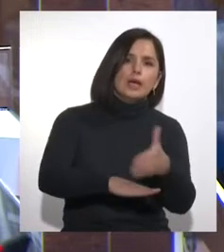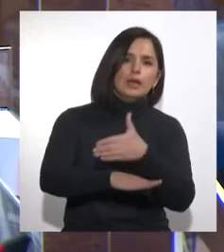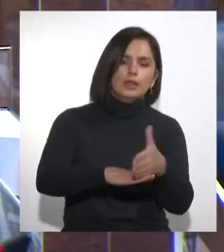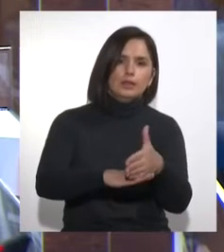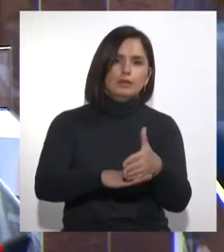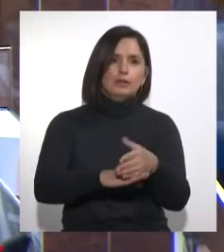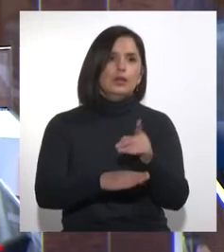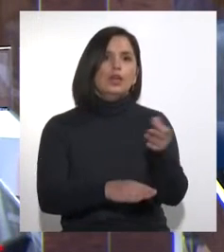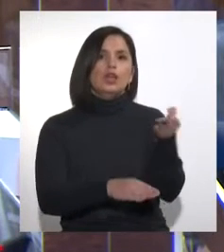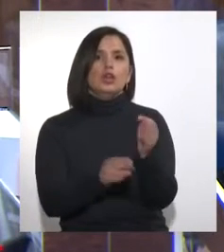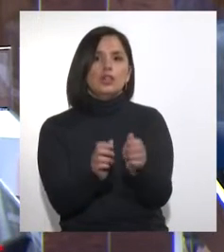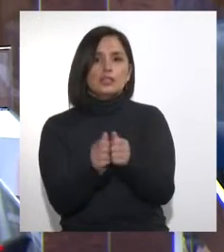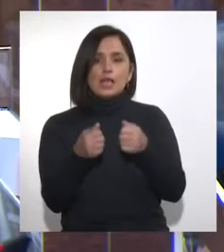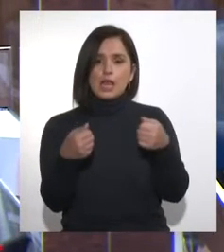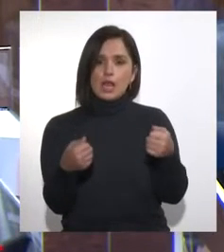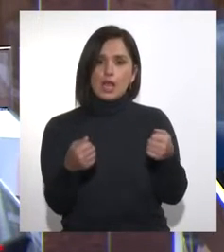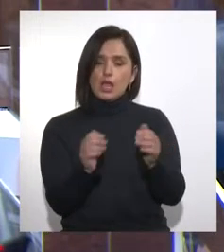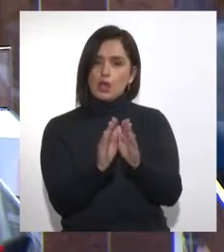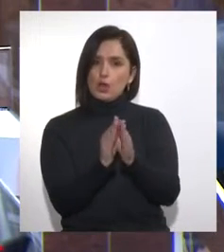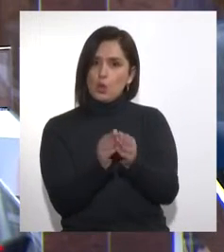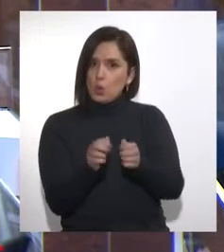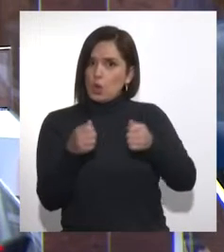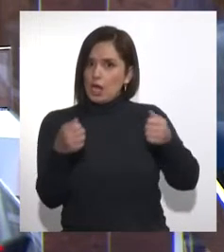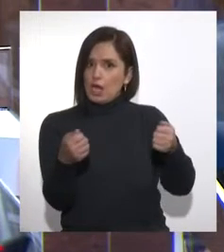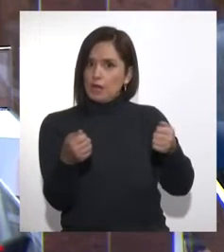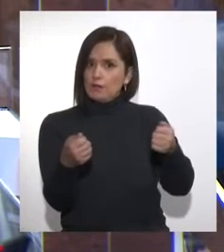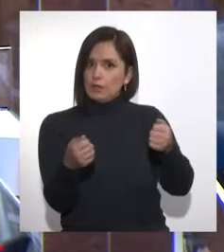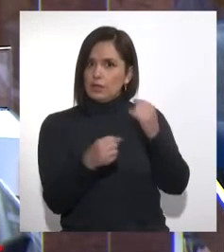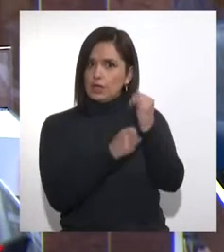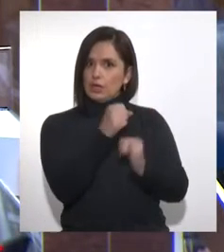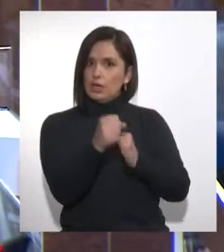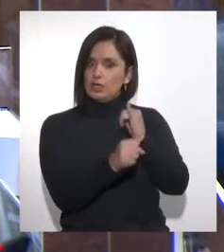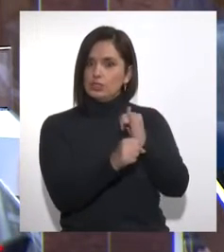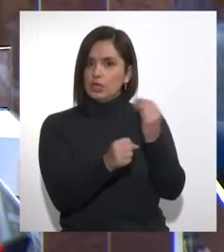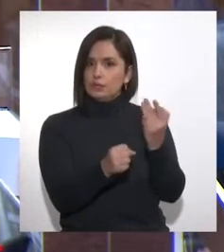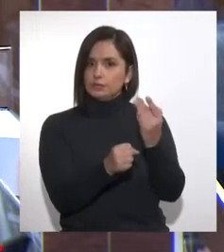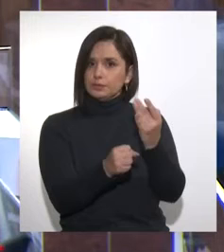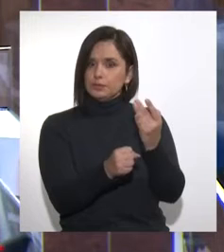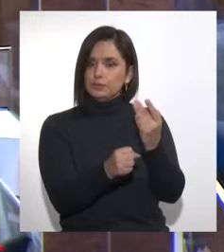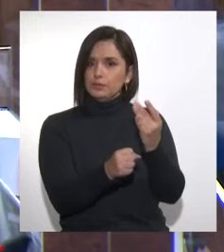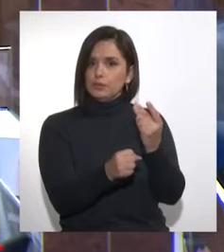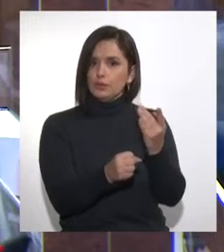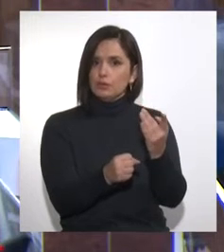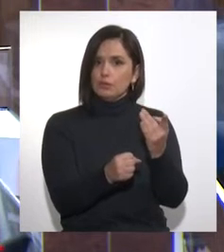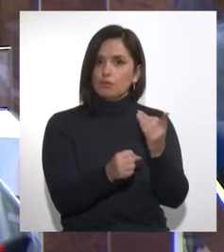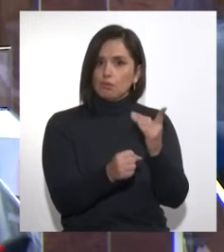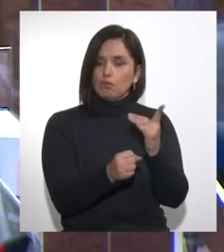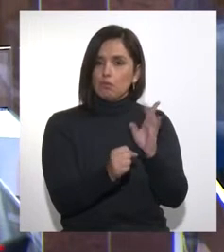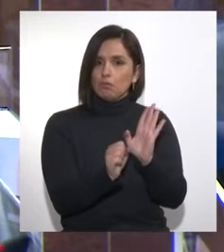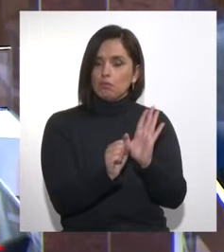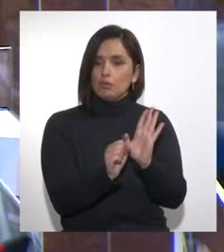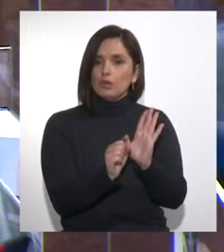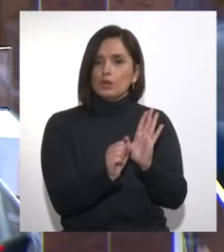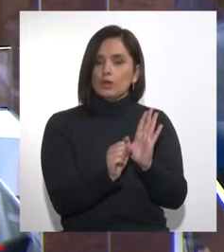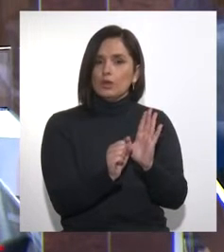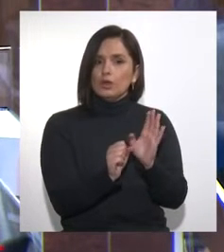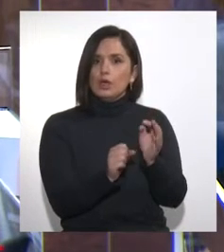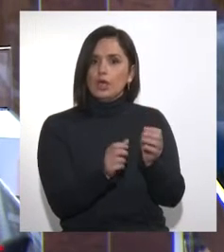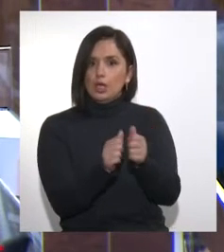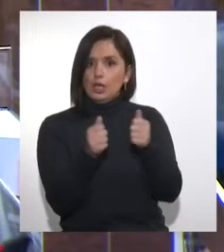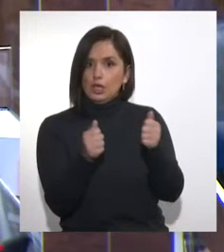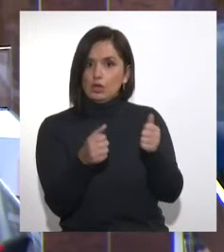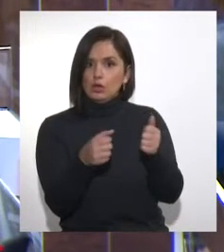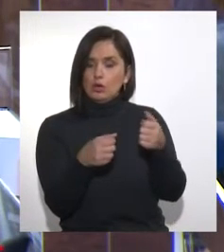revista Economist, una revista que nadie puede acusar de ser de centro izquierda, bastante conservadora, y que